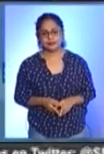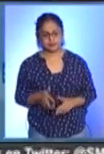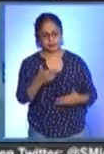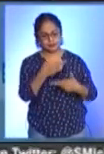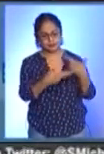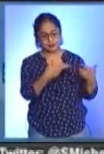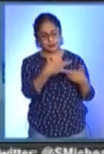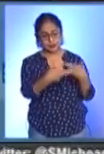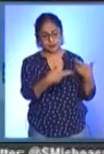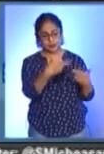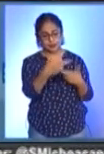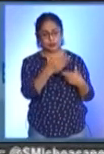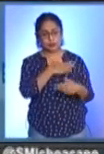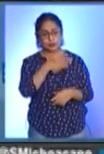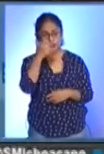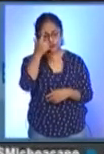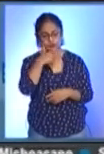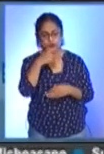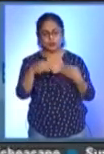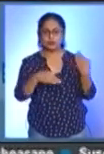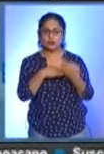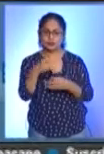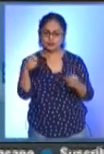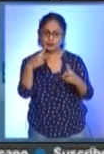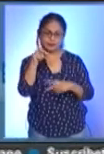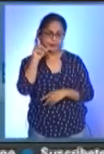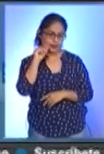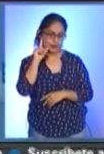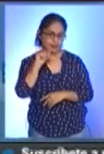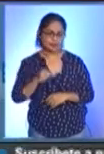Regresamos al estudio, muy buenas noches para todos y hasta mañana.